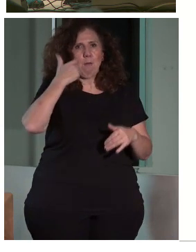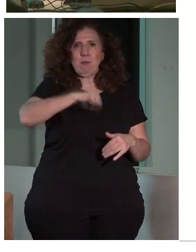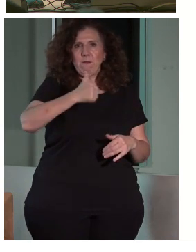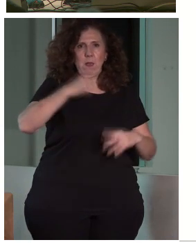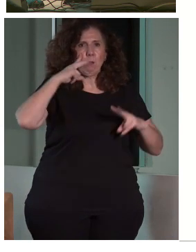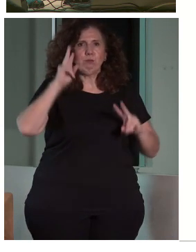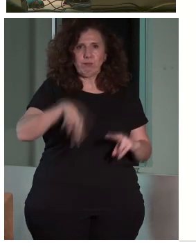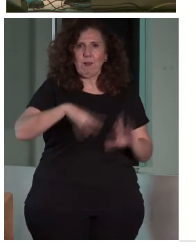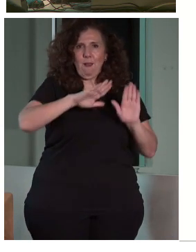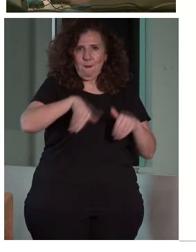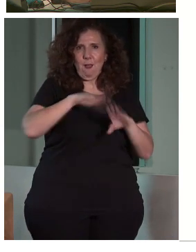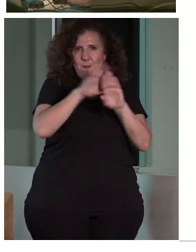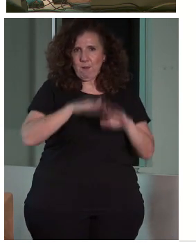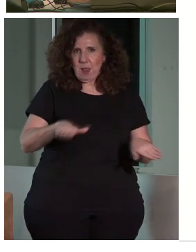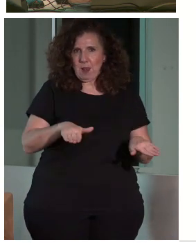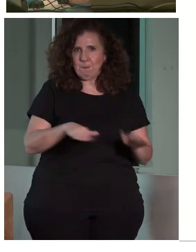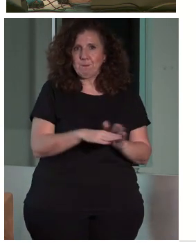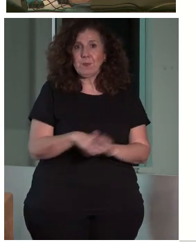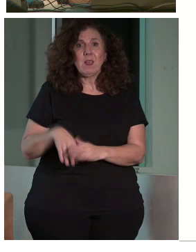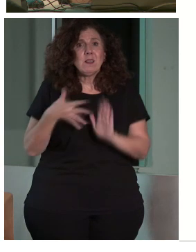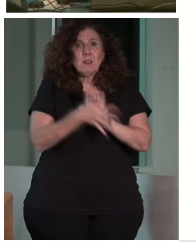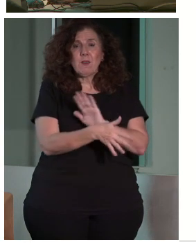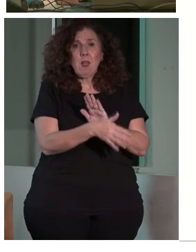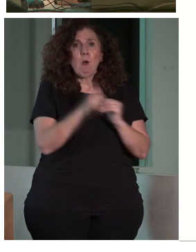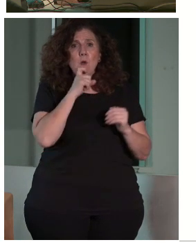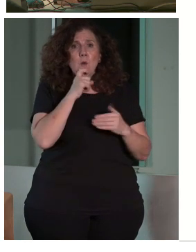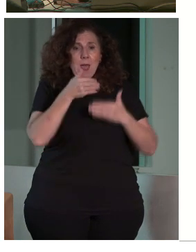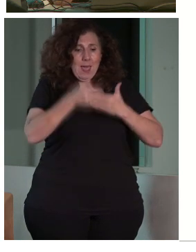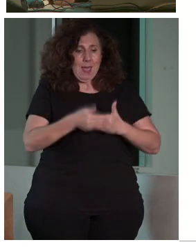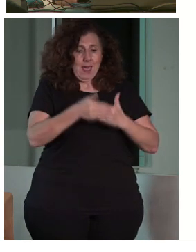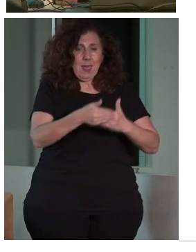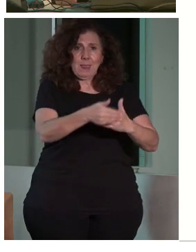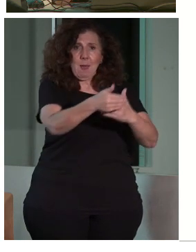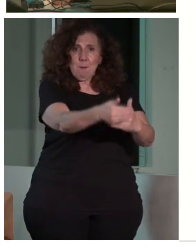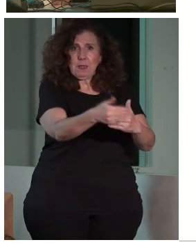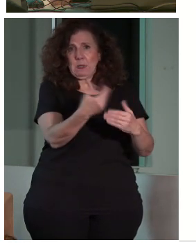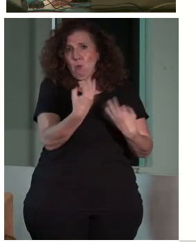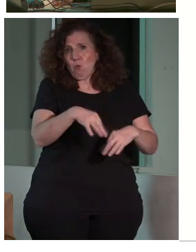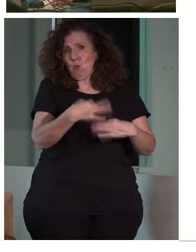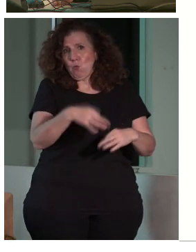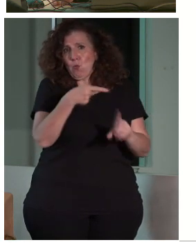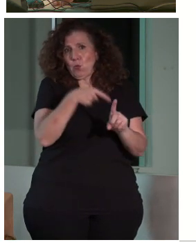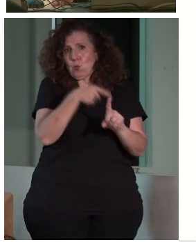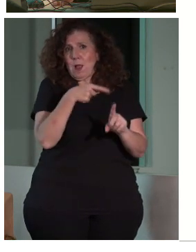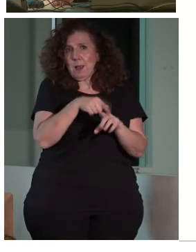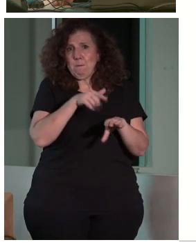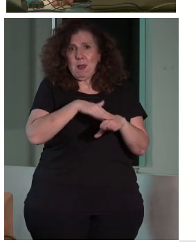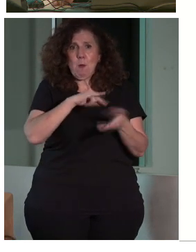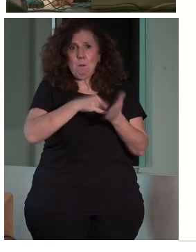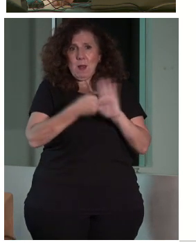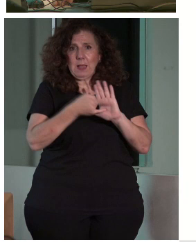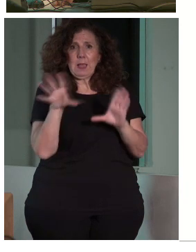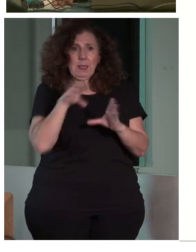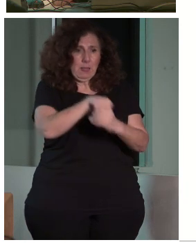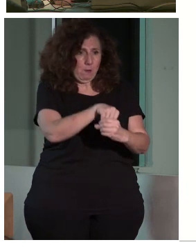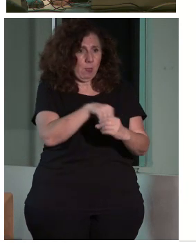no es más que recoger las etapas que son más usuales en cualquier plan de intervención. Por lo tanto, como os